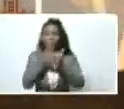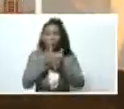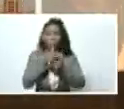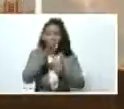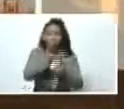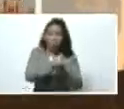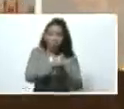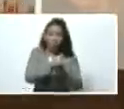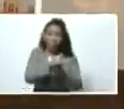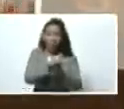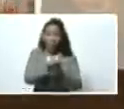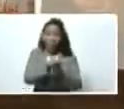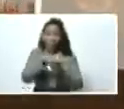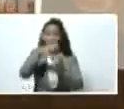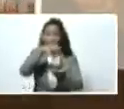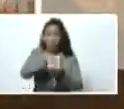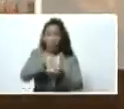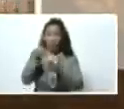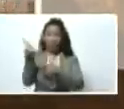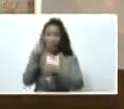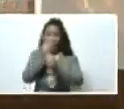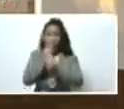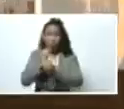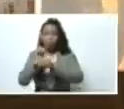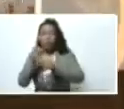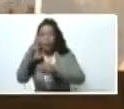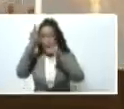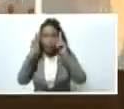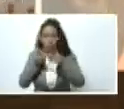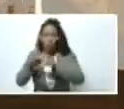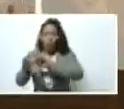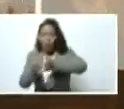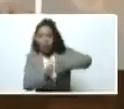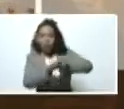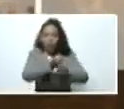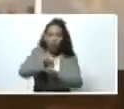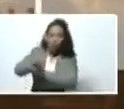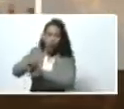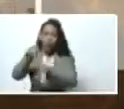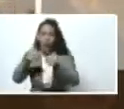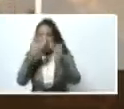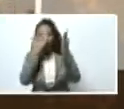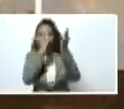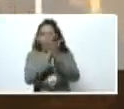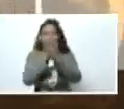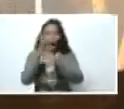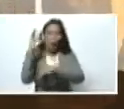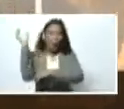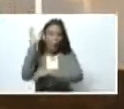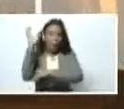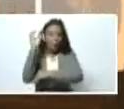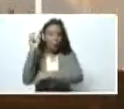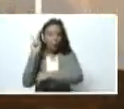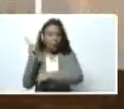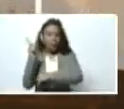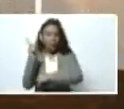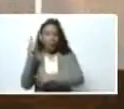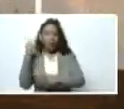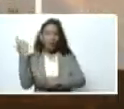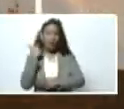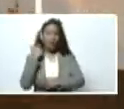estado y ya se está despejando. Luego en la frontera hacia Colombia, en lo que es Capacho Viejo, que usted lo conoce